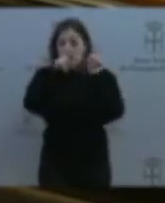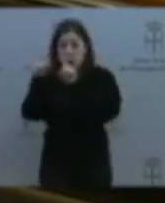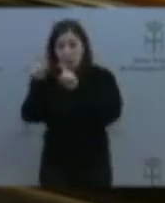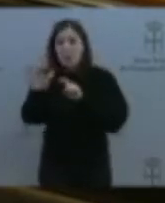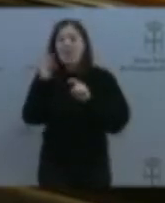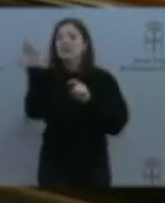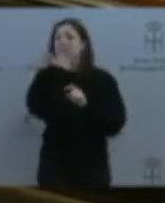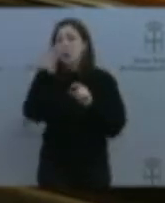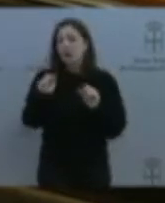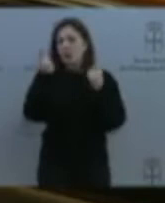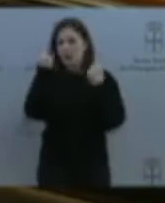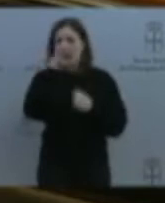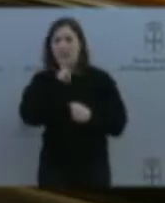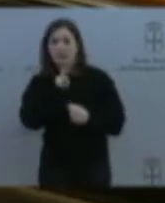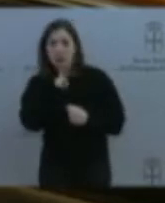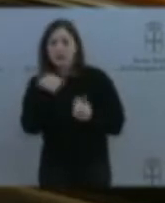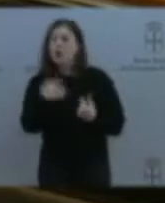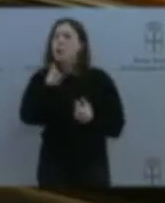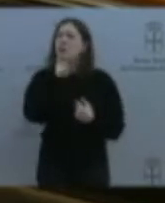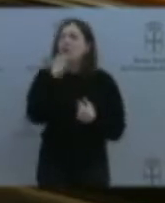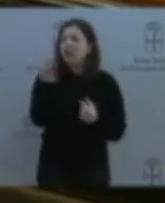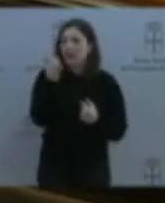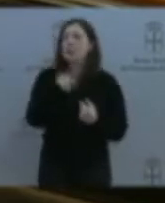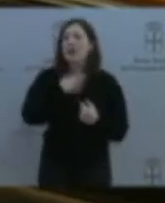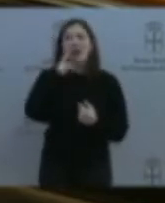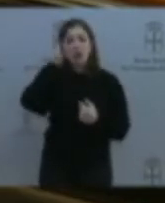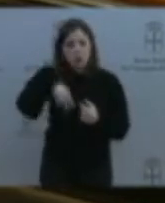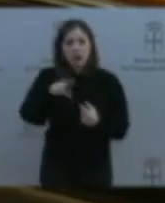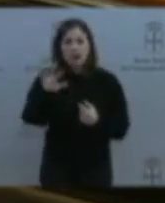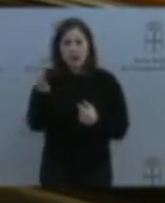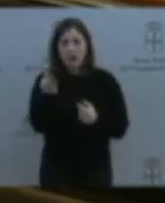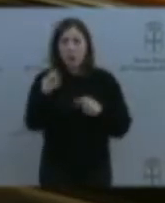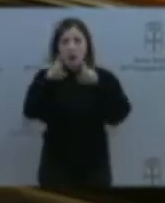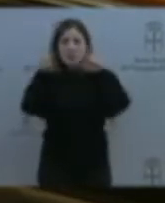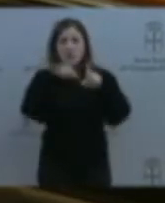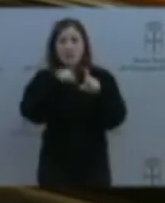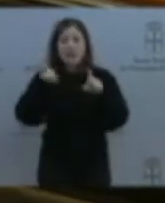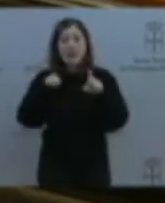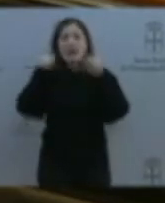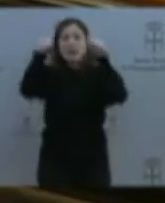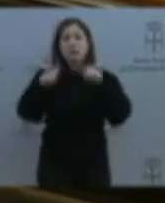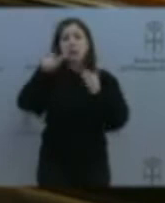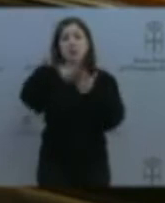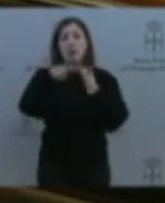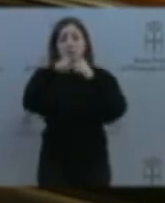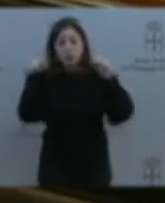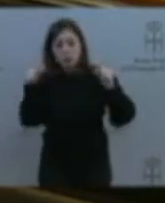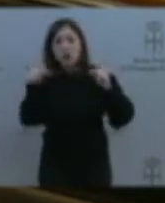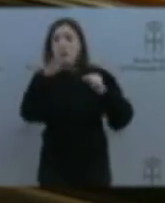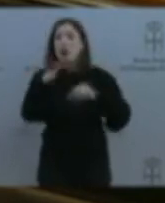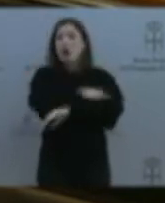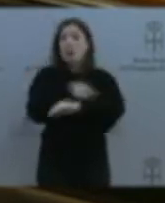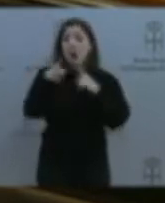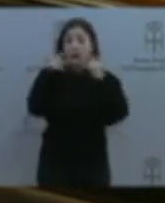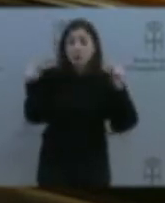pueda reconocer o pretender que reconozca la empresa privada los títulos de lingüe asturiana cuando el propio Gobierno de Asturias, a través de las consellerías, no